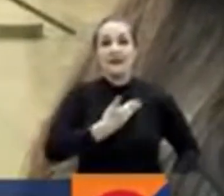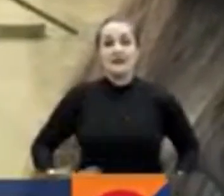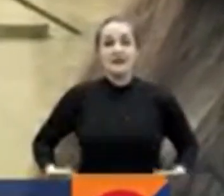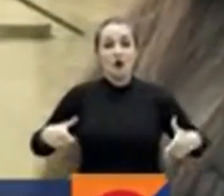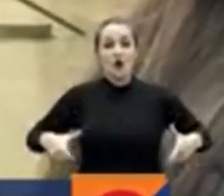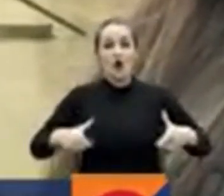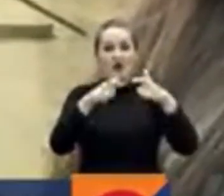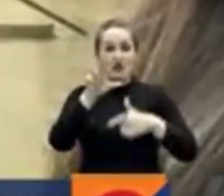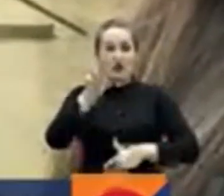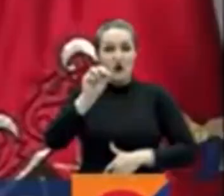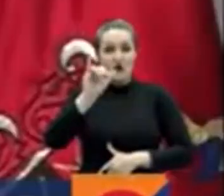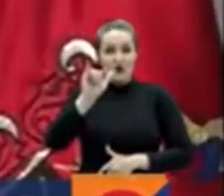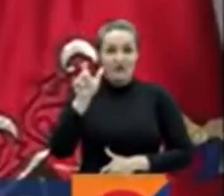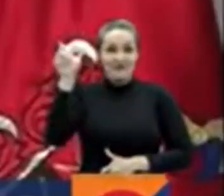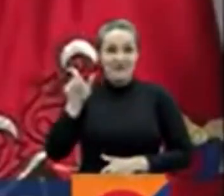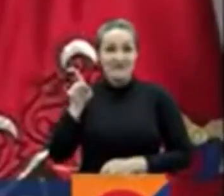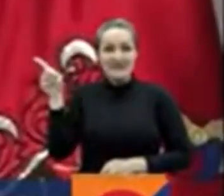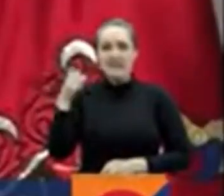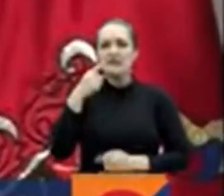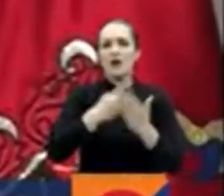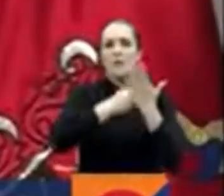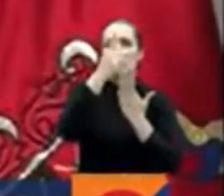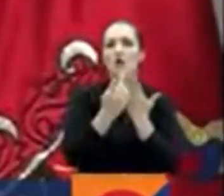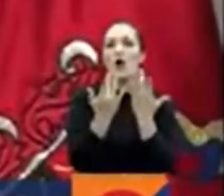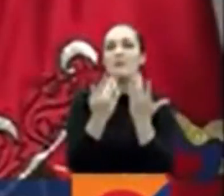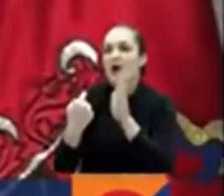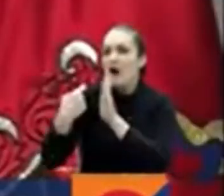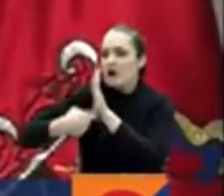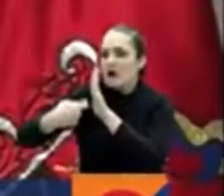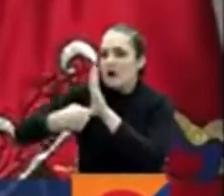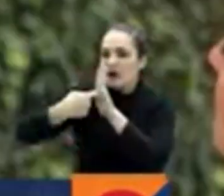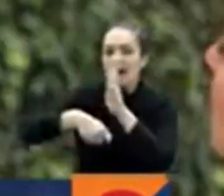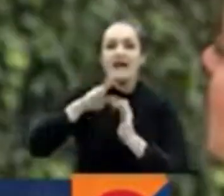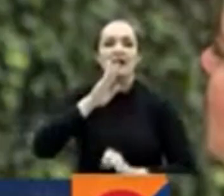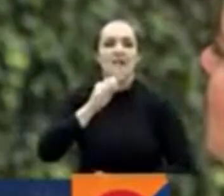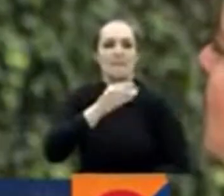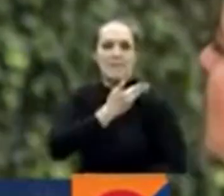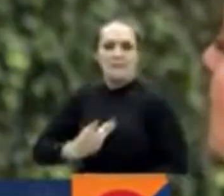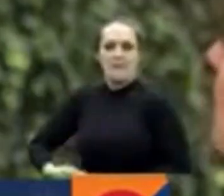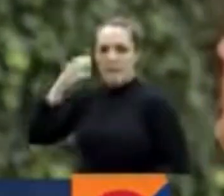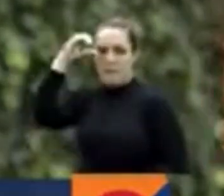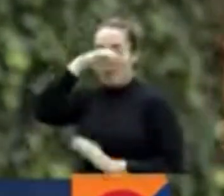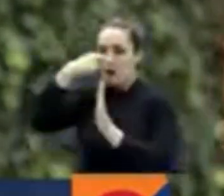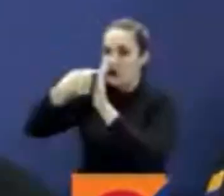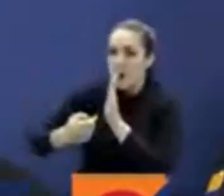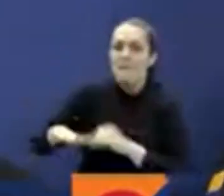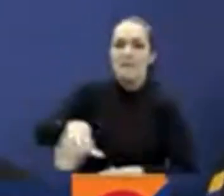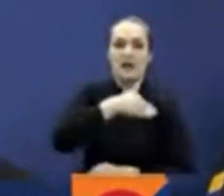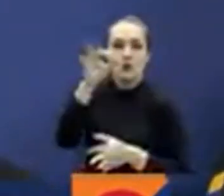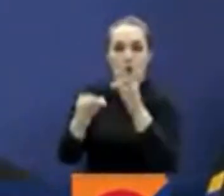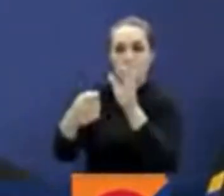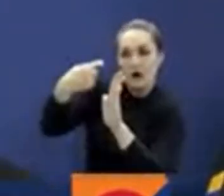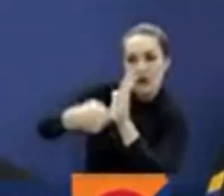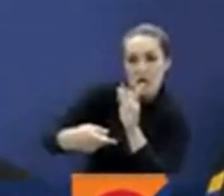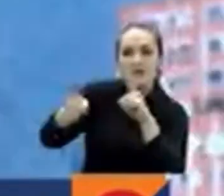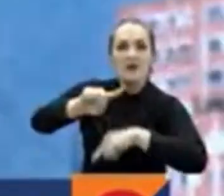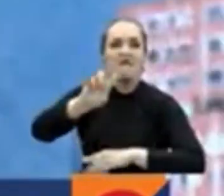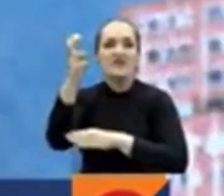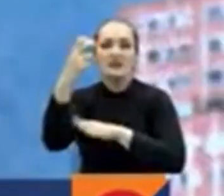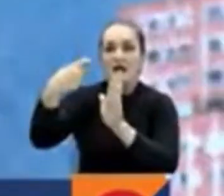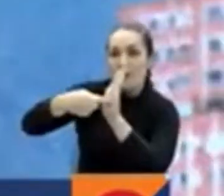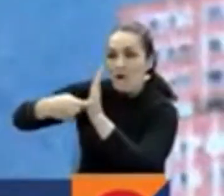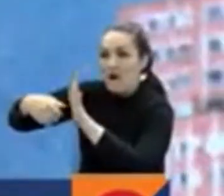Barreras, indicó que el proyecto está a la espera de las observaciones del presidente Gustavo Petro, el ministro de Justicia y el fiscal general.